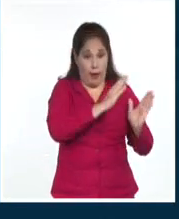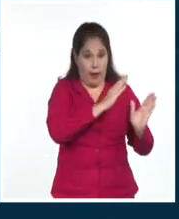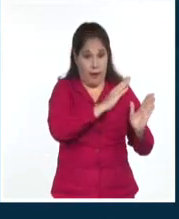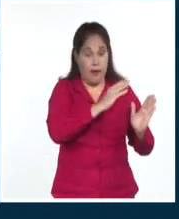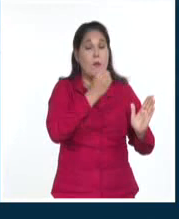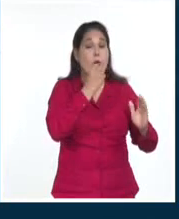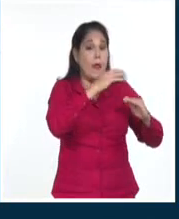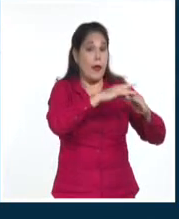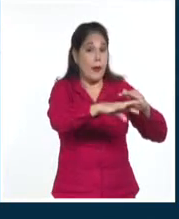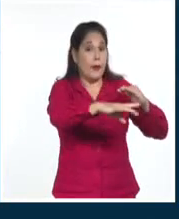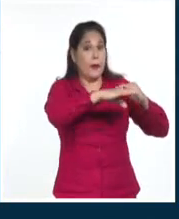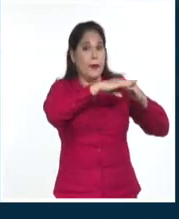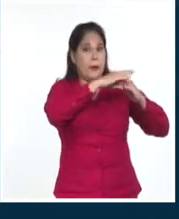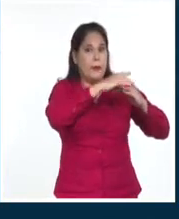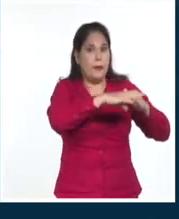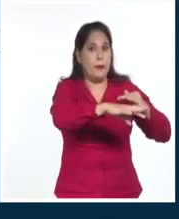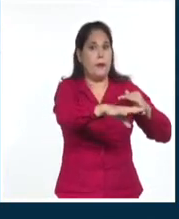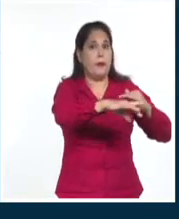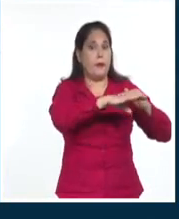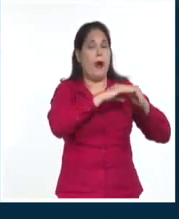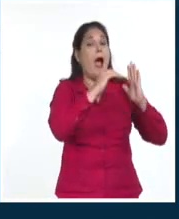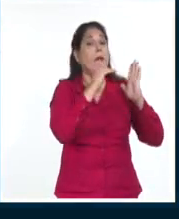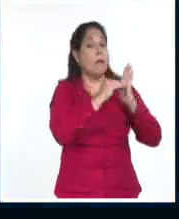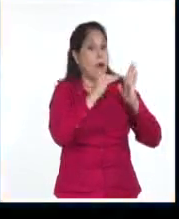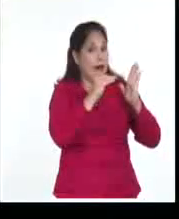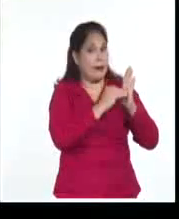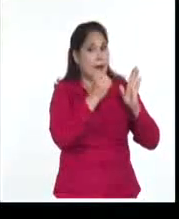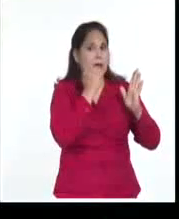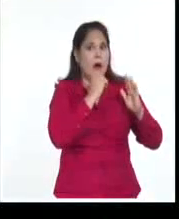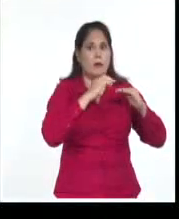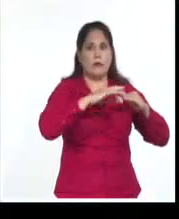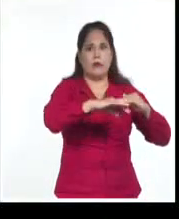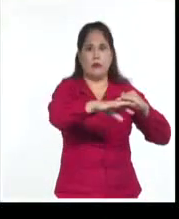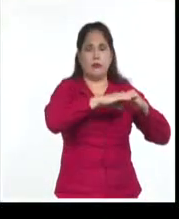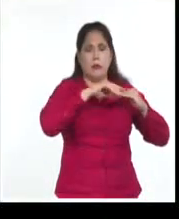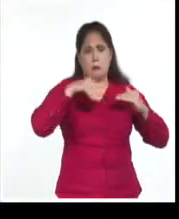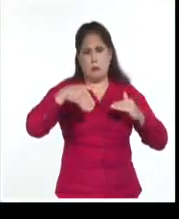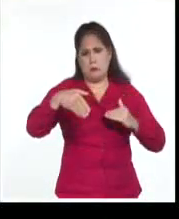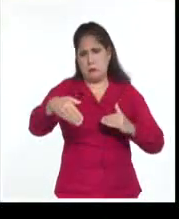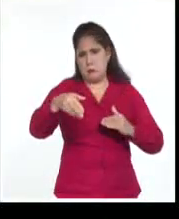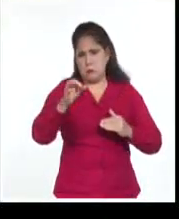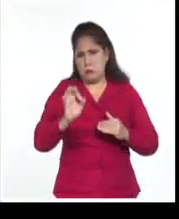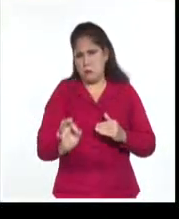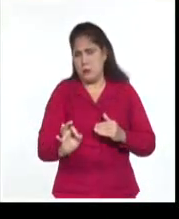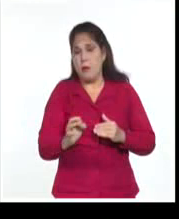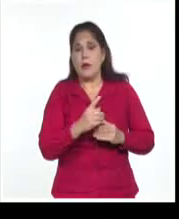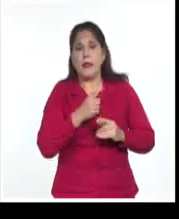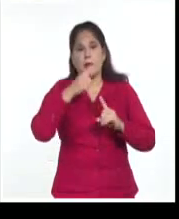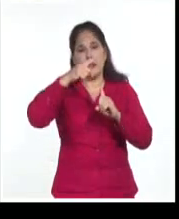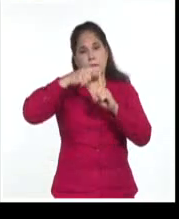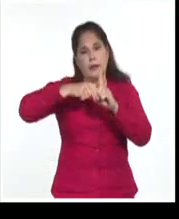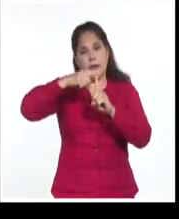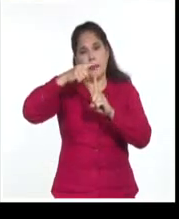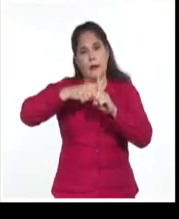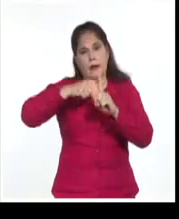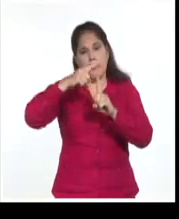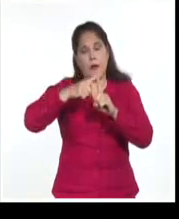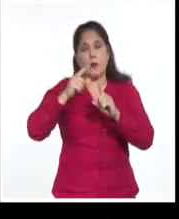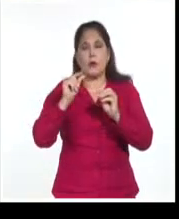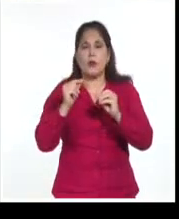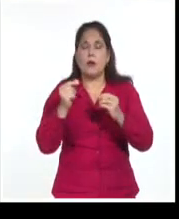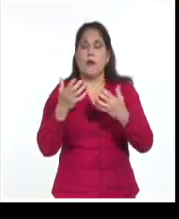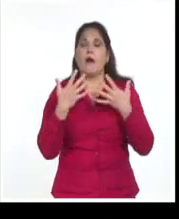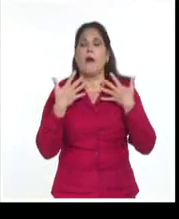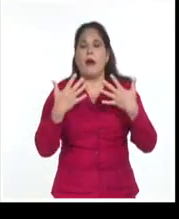a marejadas incluso fuertes por la tarde y en cuanto a los próximos días pues tendremos temperaturas en ascenso